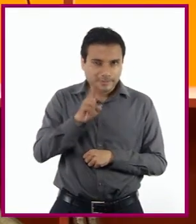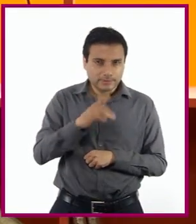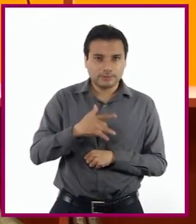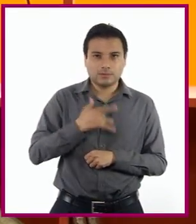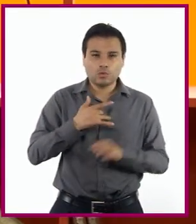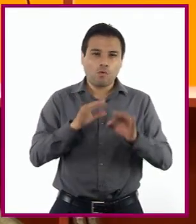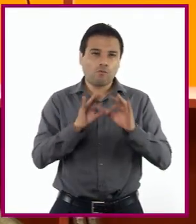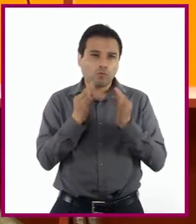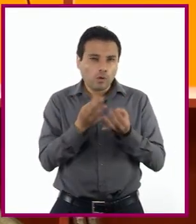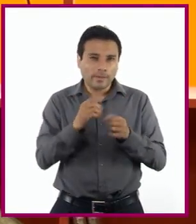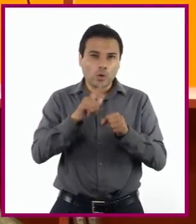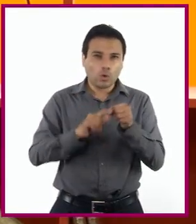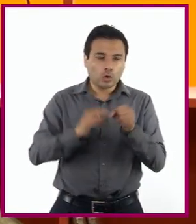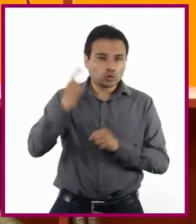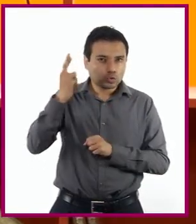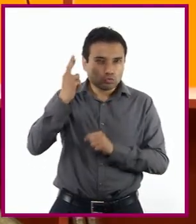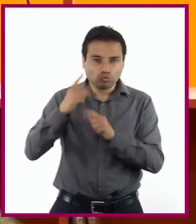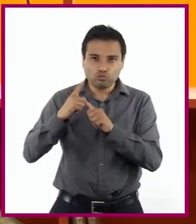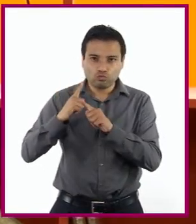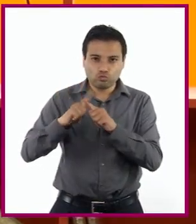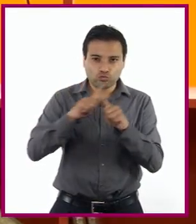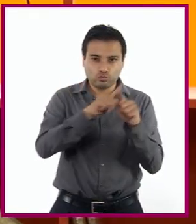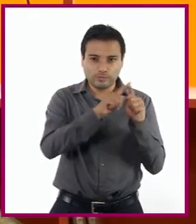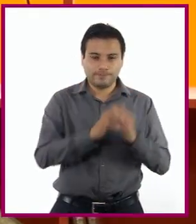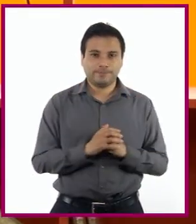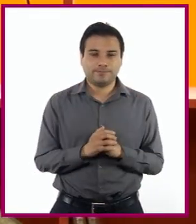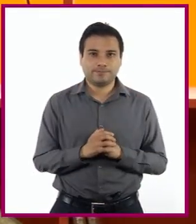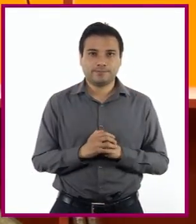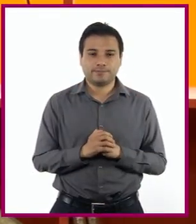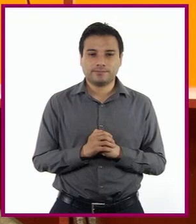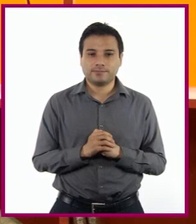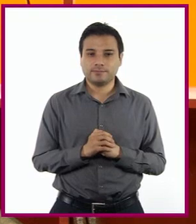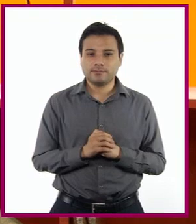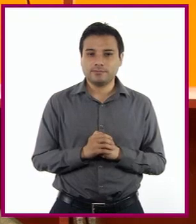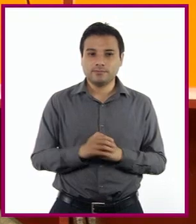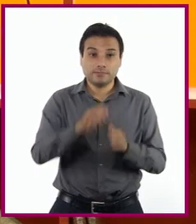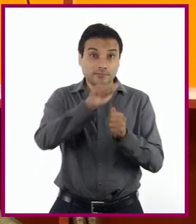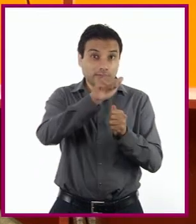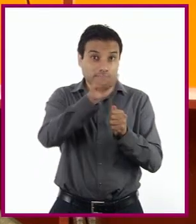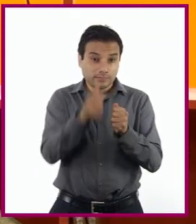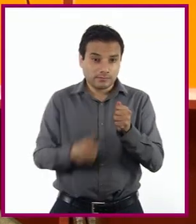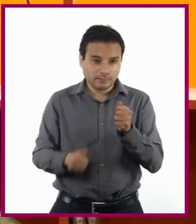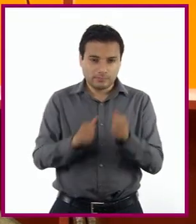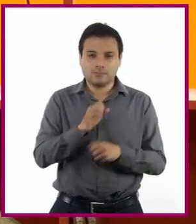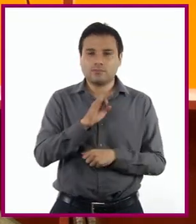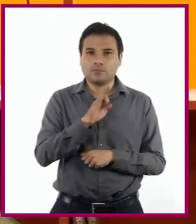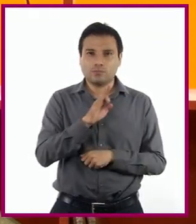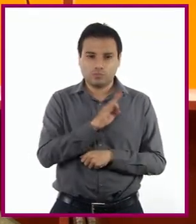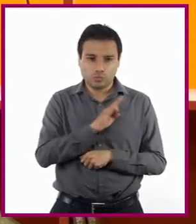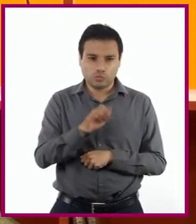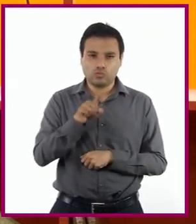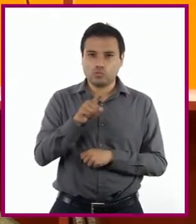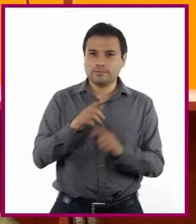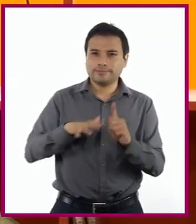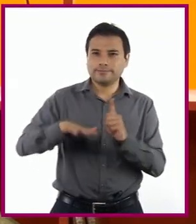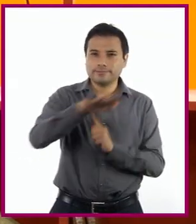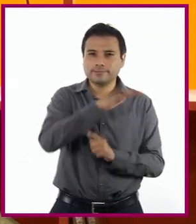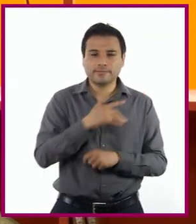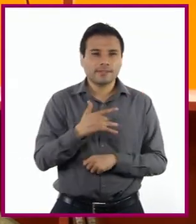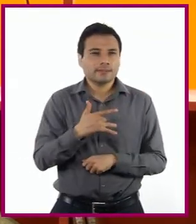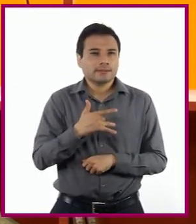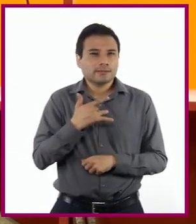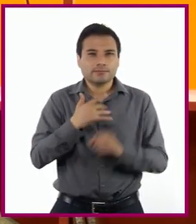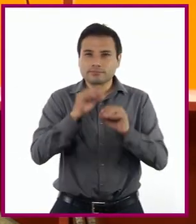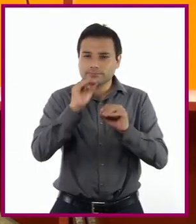Así es. Al combinar los elementos de las artes, podemos generar sensaciones, atmósferas y comunicar algo que